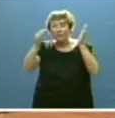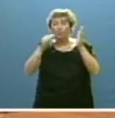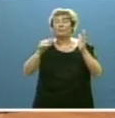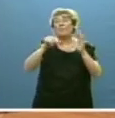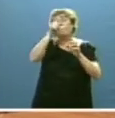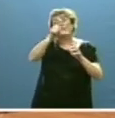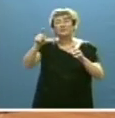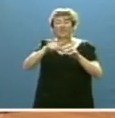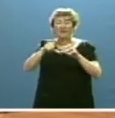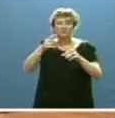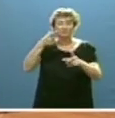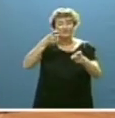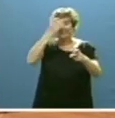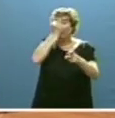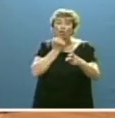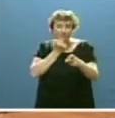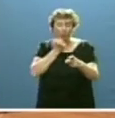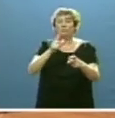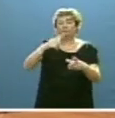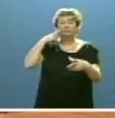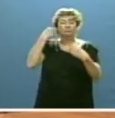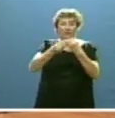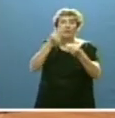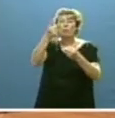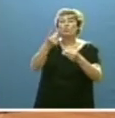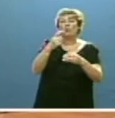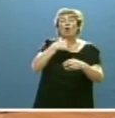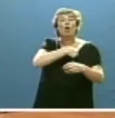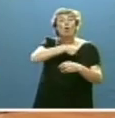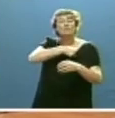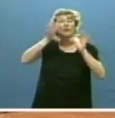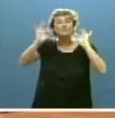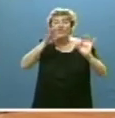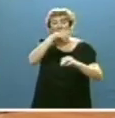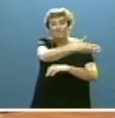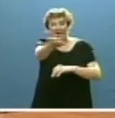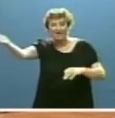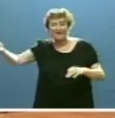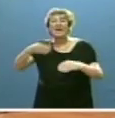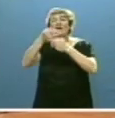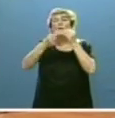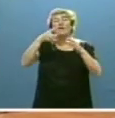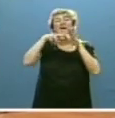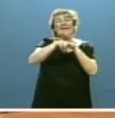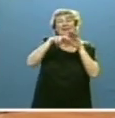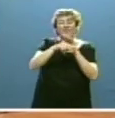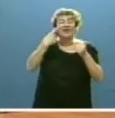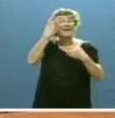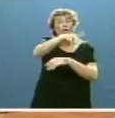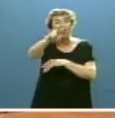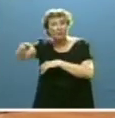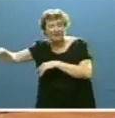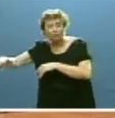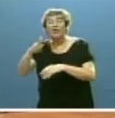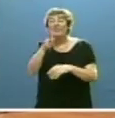víctimas del terrorismo que contemplará la creación de un comisionado para ellas, regulará un régimen de reconocimientos, el